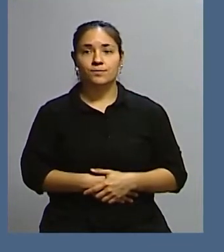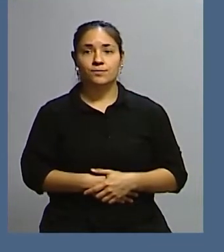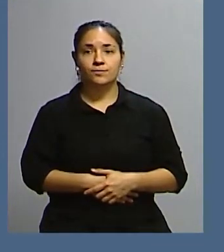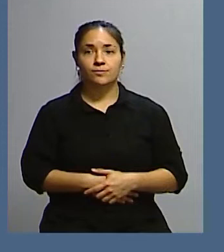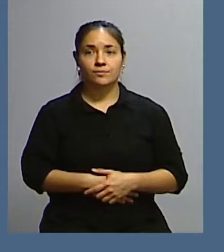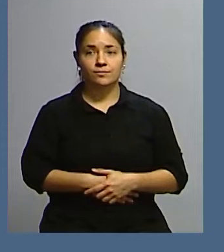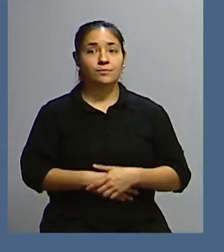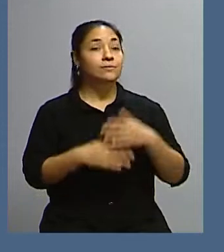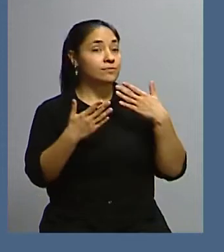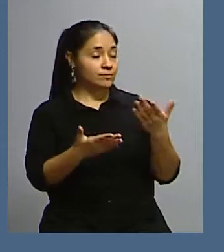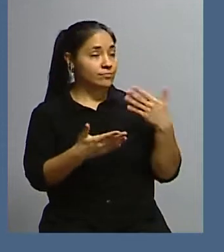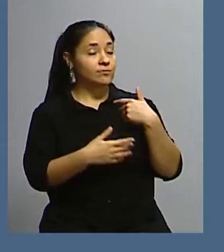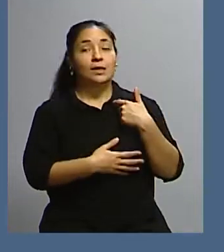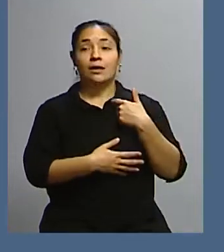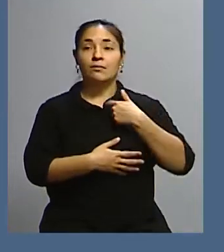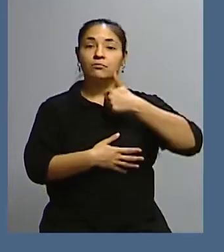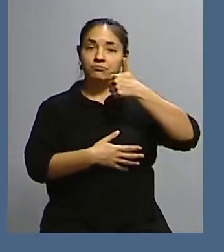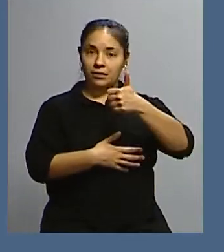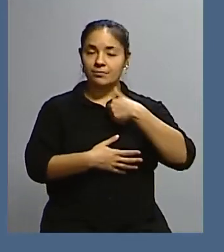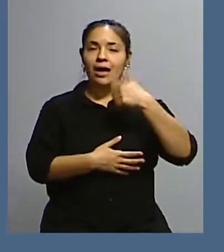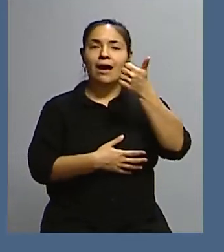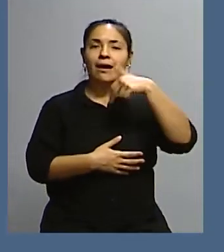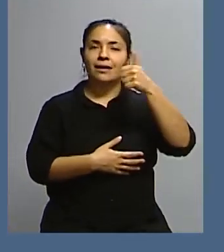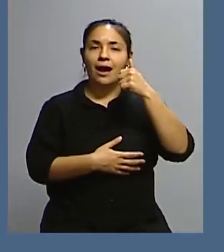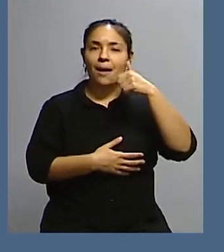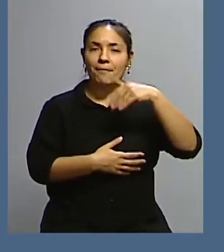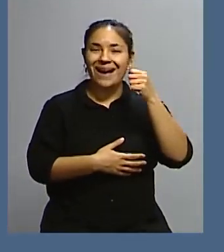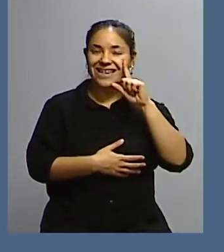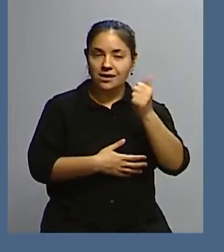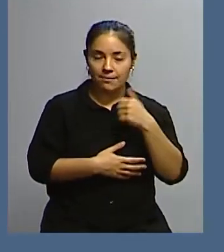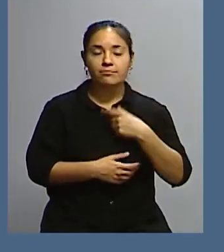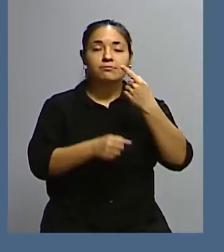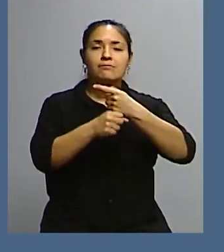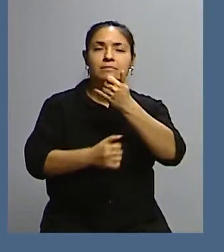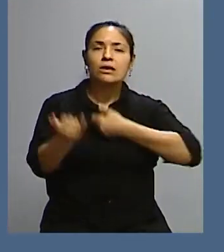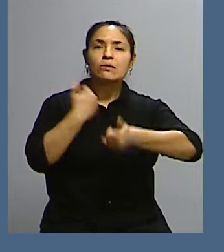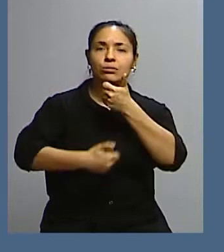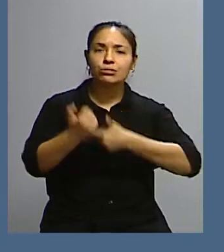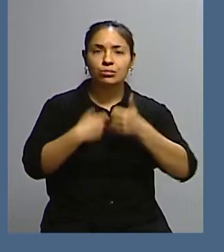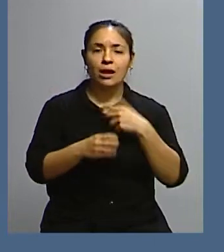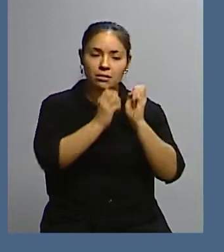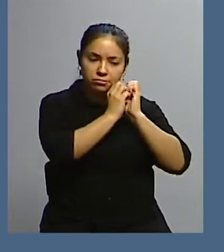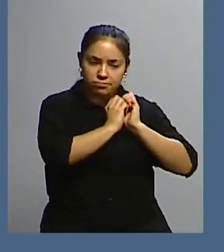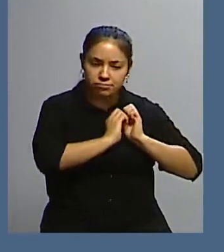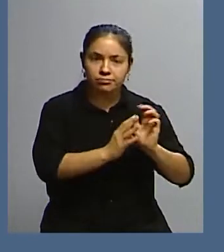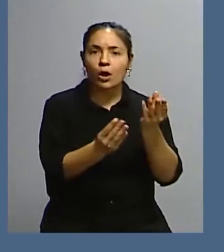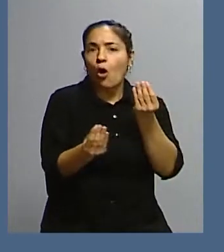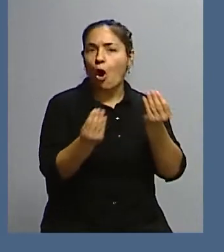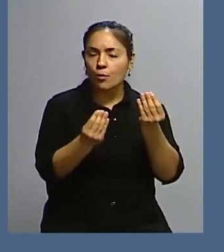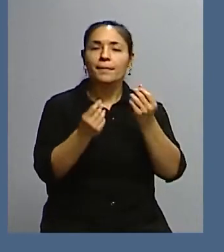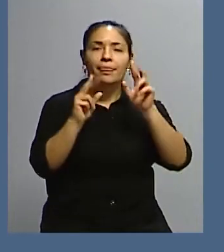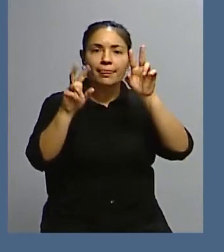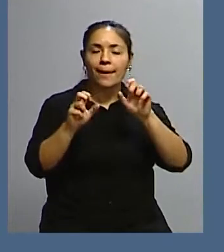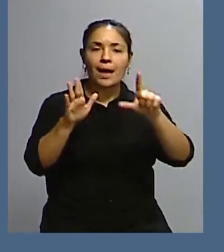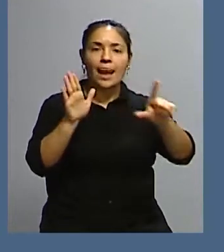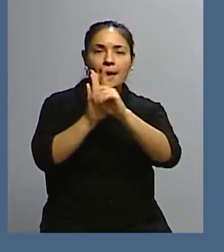Buenas, Ana Bela. Bien, Ana María, primero queremos que nos comente un poco cómo se inició este proceso de reforma constitucional,